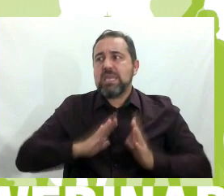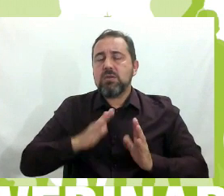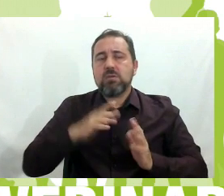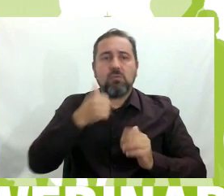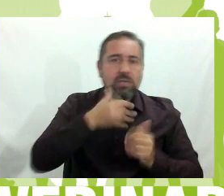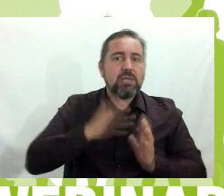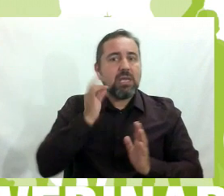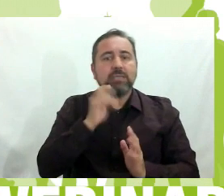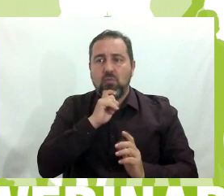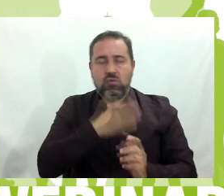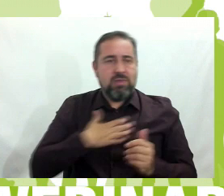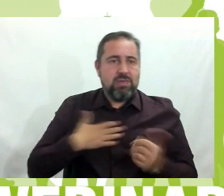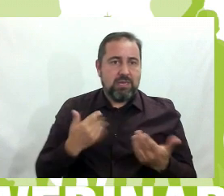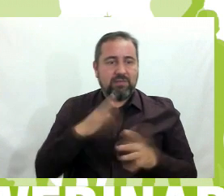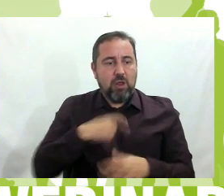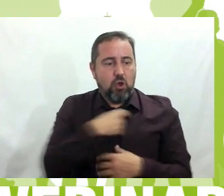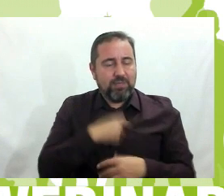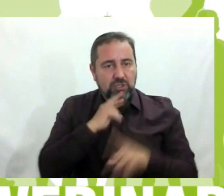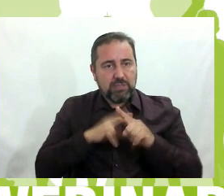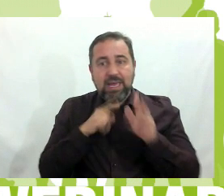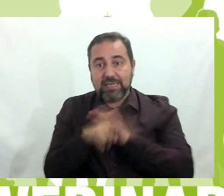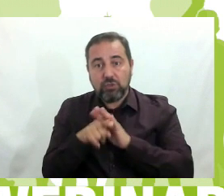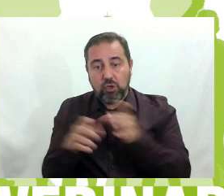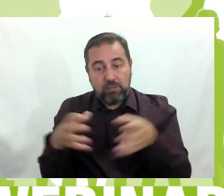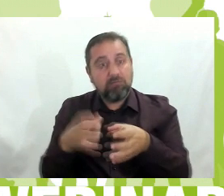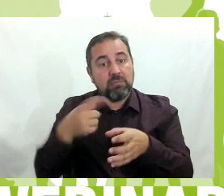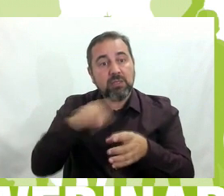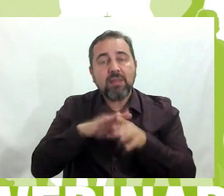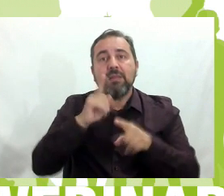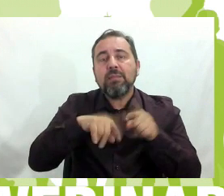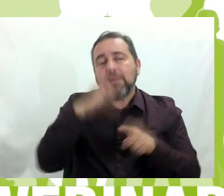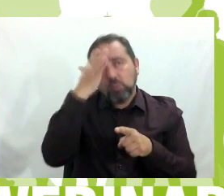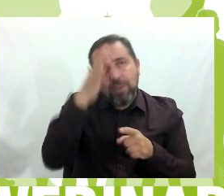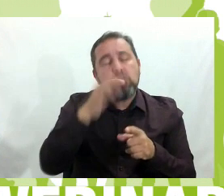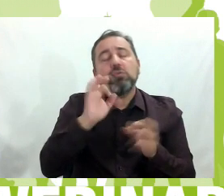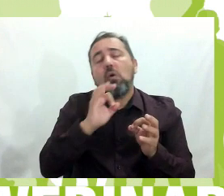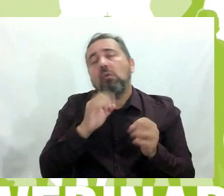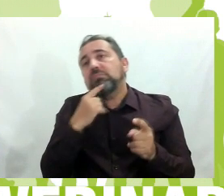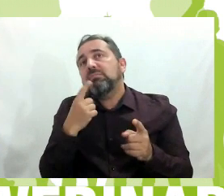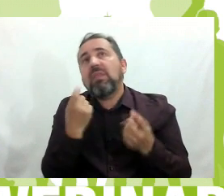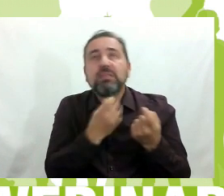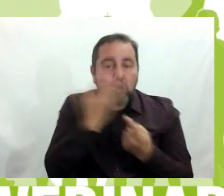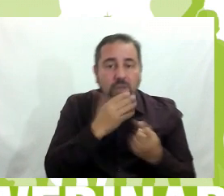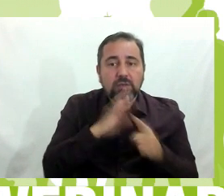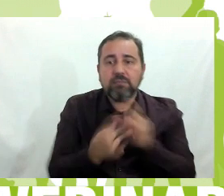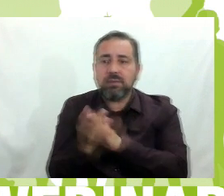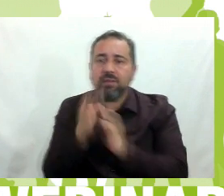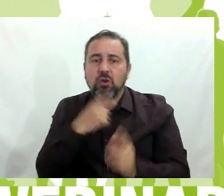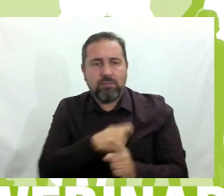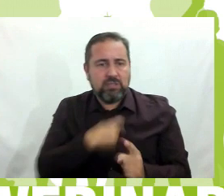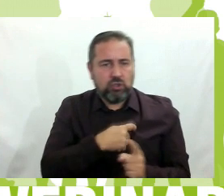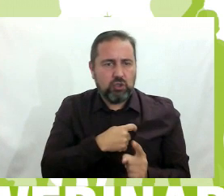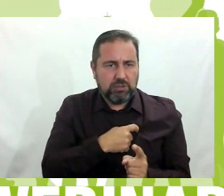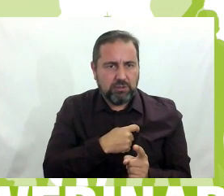partir de ahí se crea una comisión gestora y luego, según los sueños y las necesidades del cole, se crean las comisiones. En este caso había una